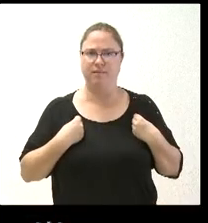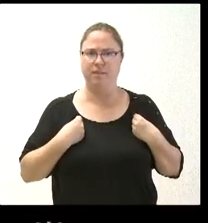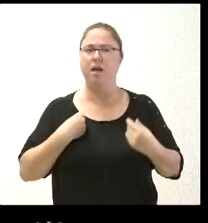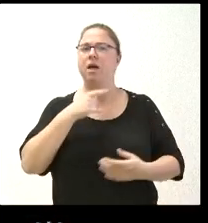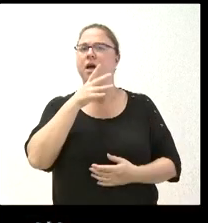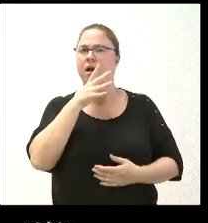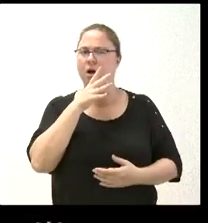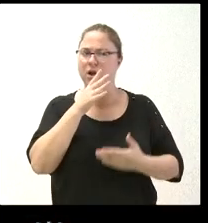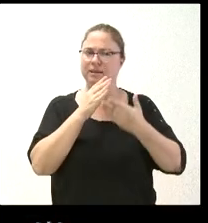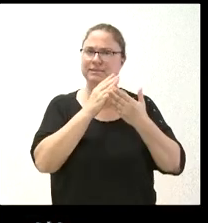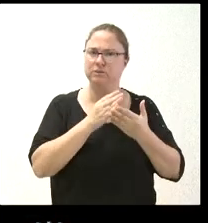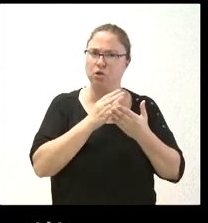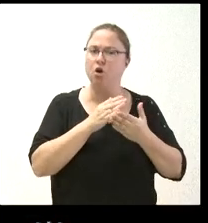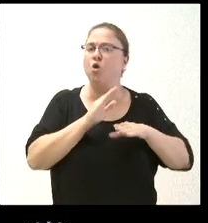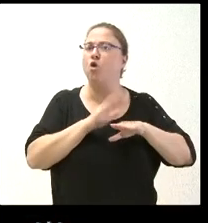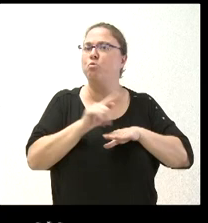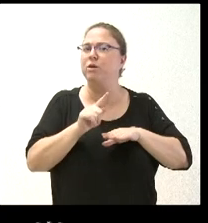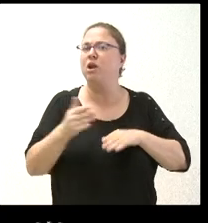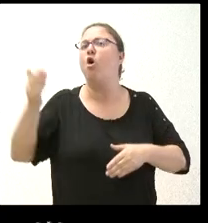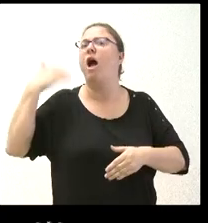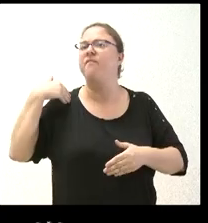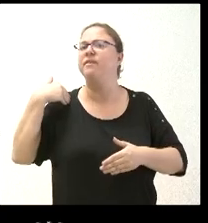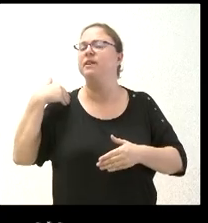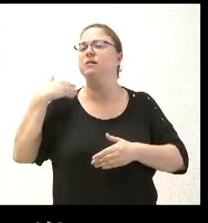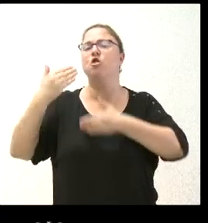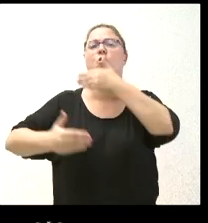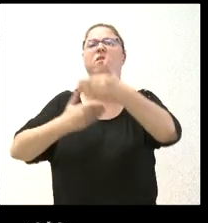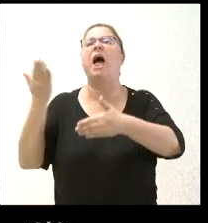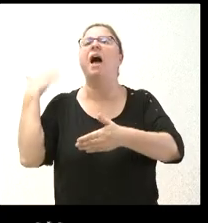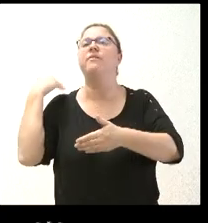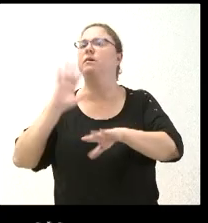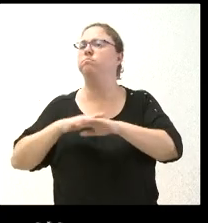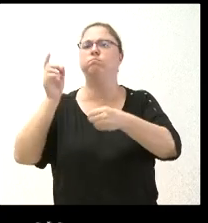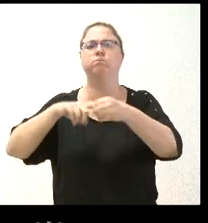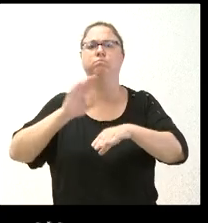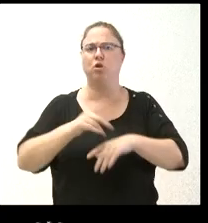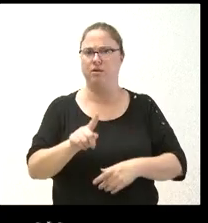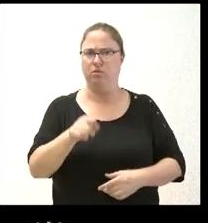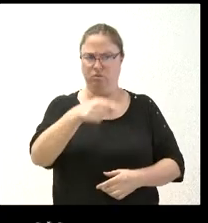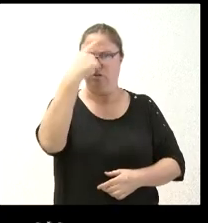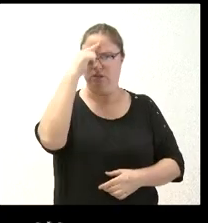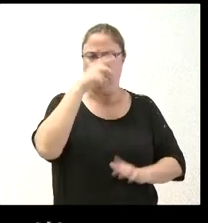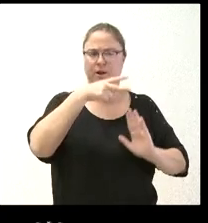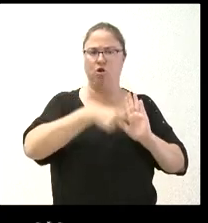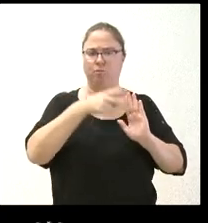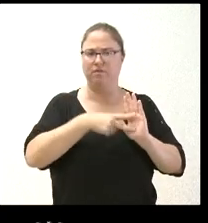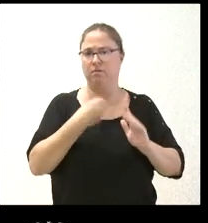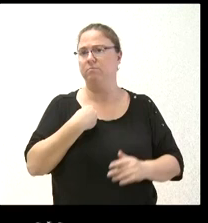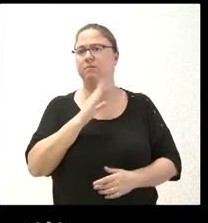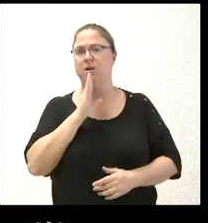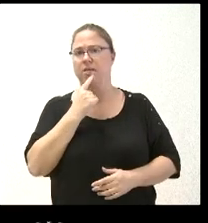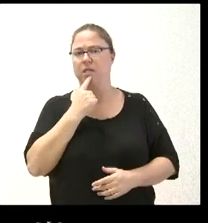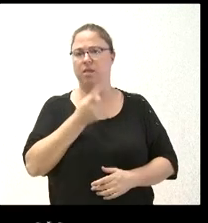estudiar por qué no se ha unido a este proceso judicial la Junta antes, si eran conscientes de que esta normativa, como ha dicho,